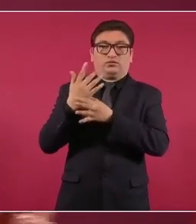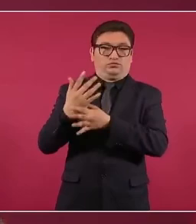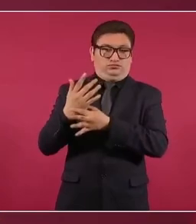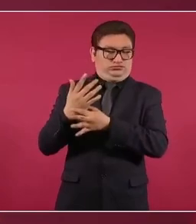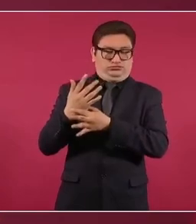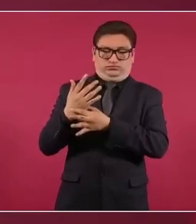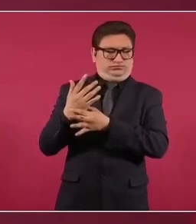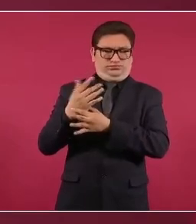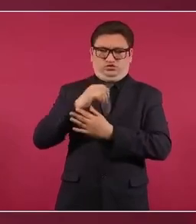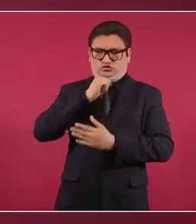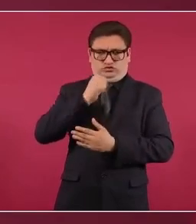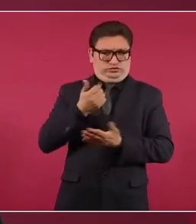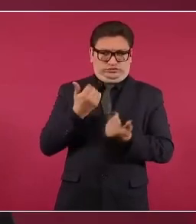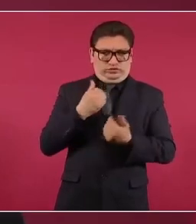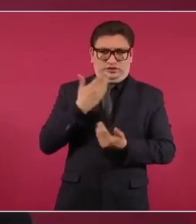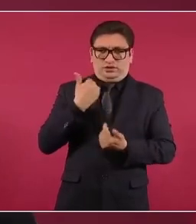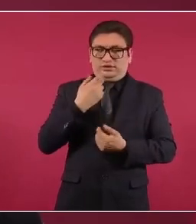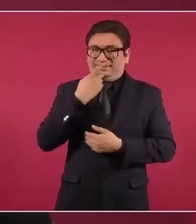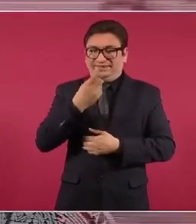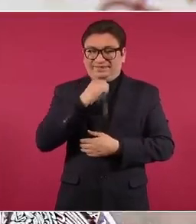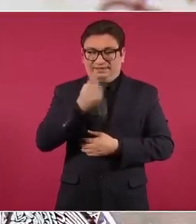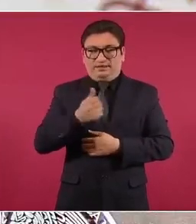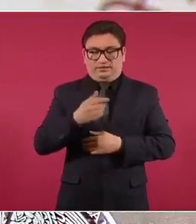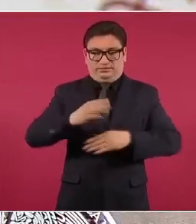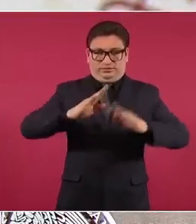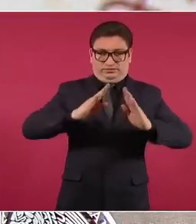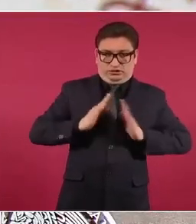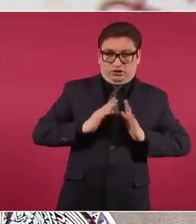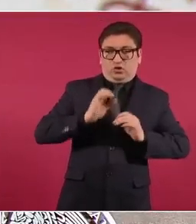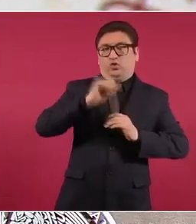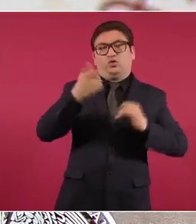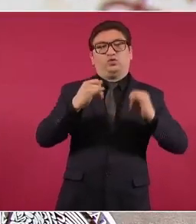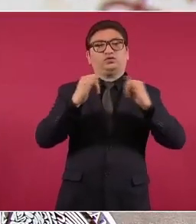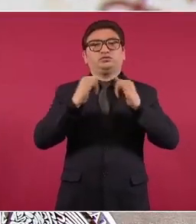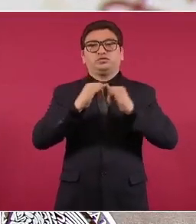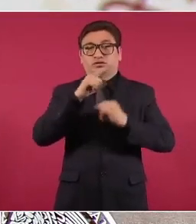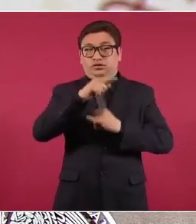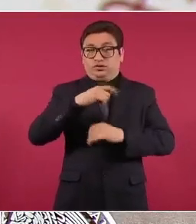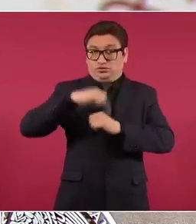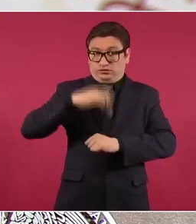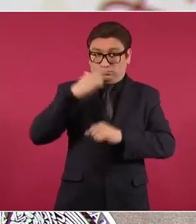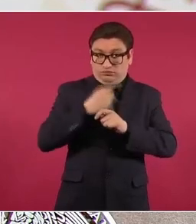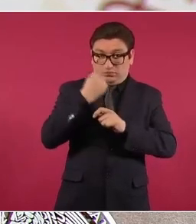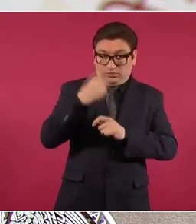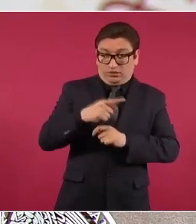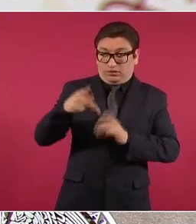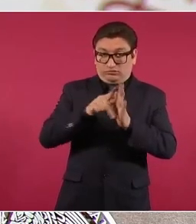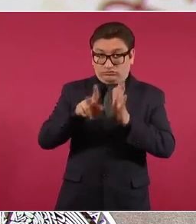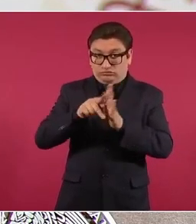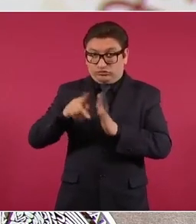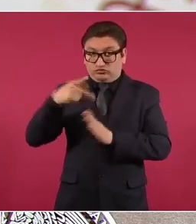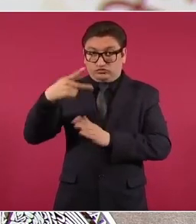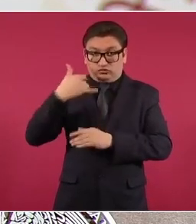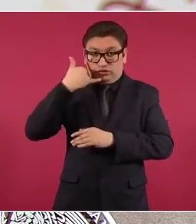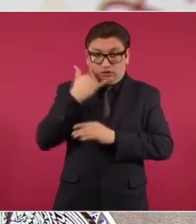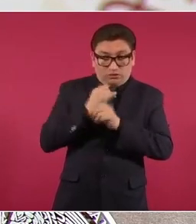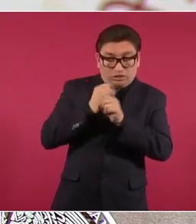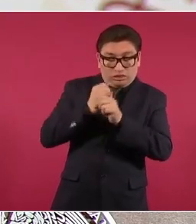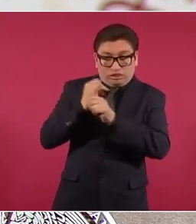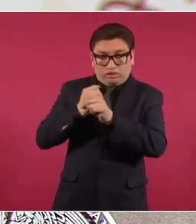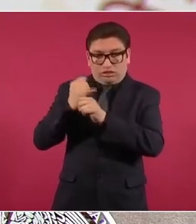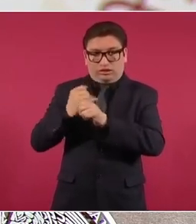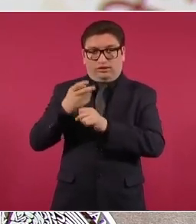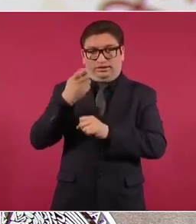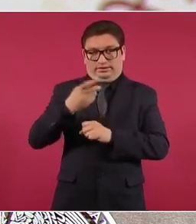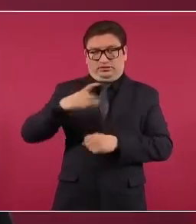ni siquiera sugiere que Sedena u otra institución haya espiado los teléfonos móviles durante el